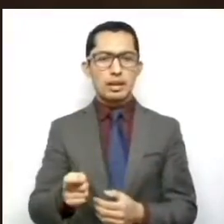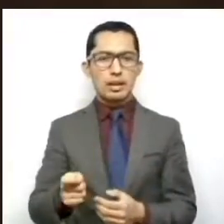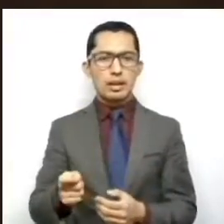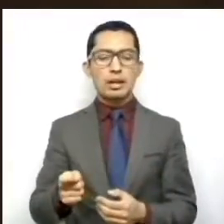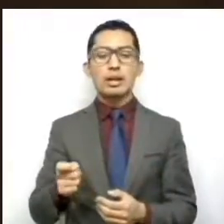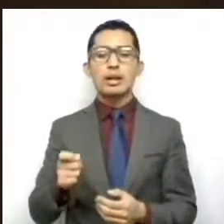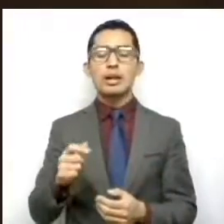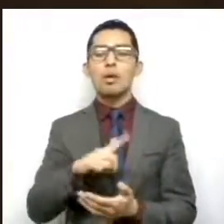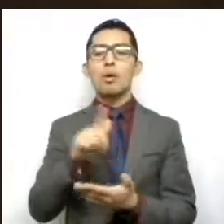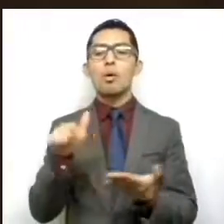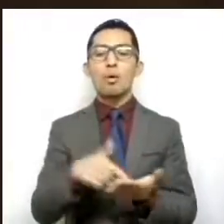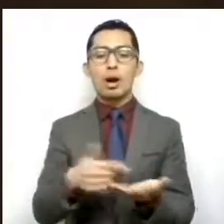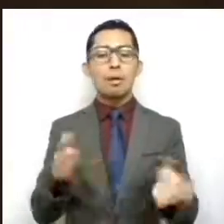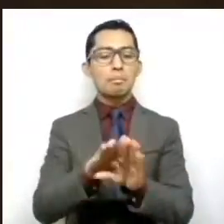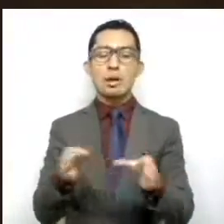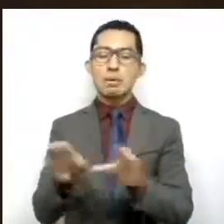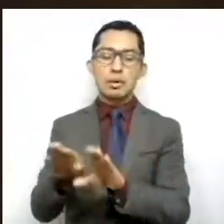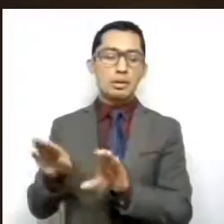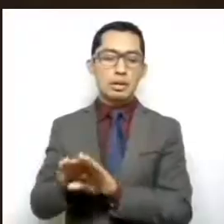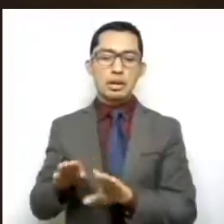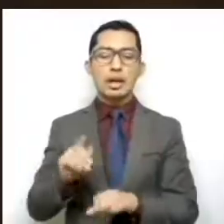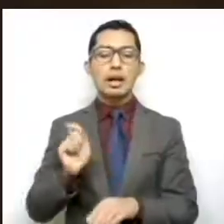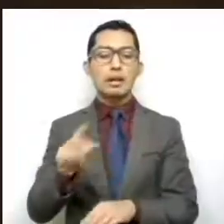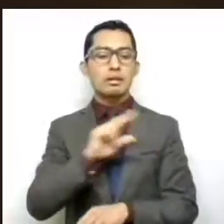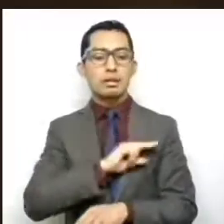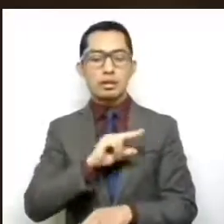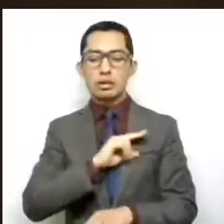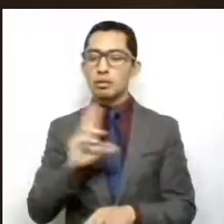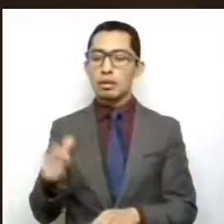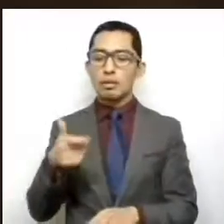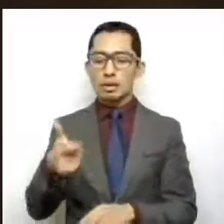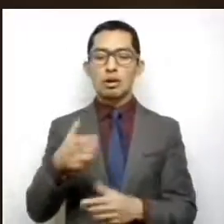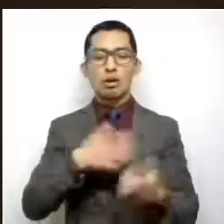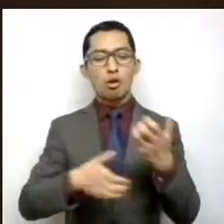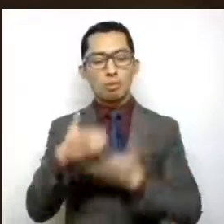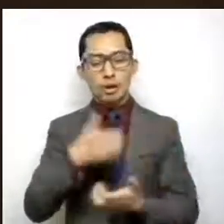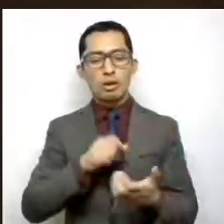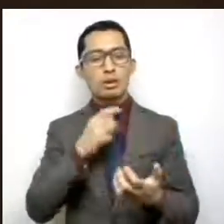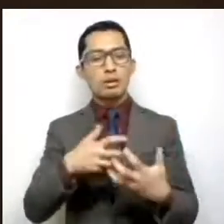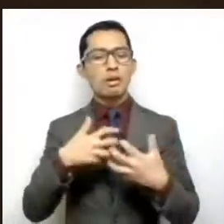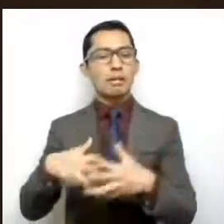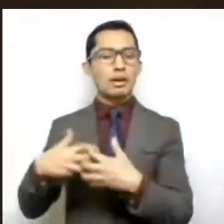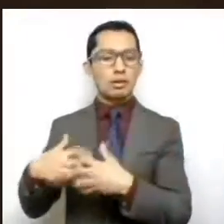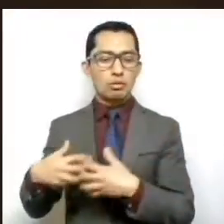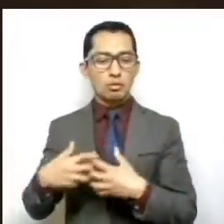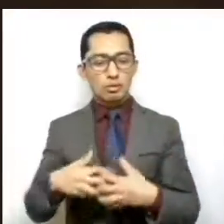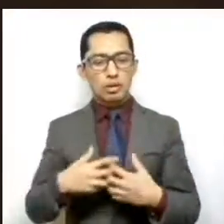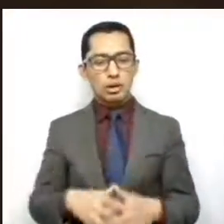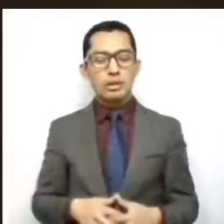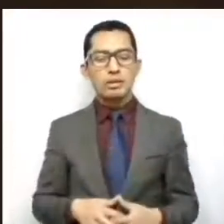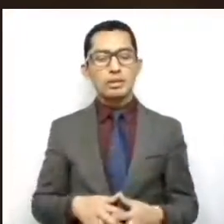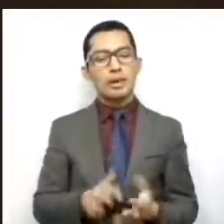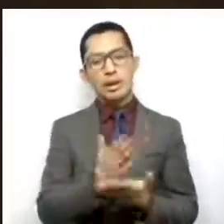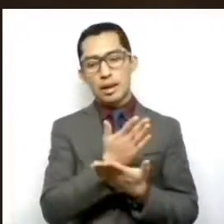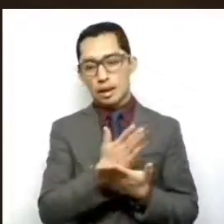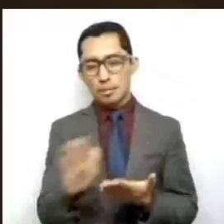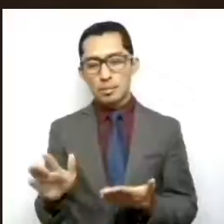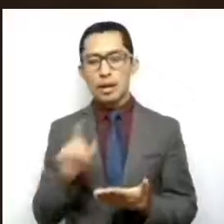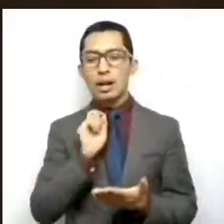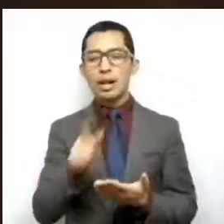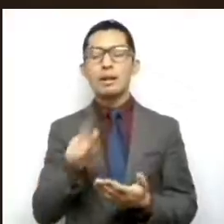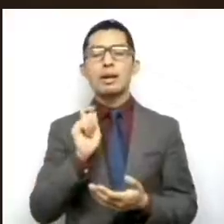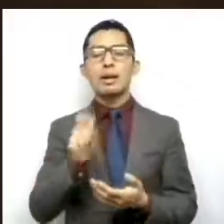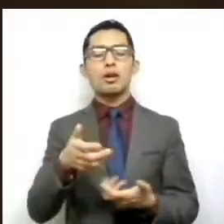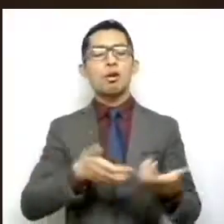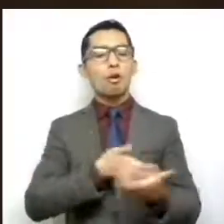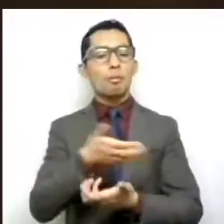en establecimientos de servicios privados no financieros, comercio y manufacturas. Por otro lado, el sector comercio